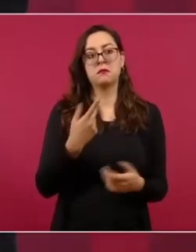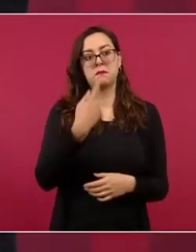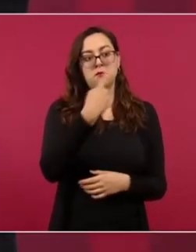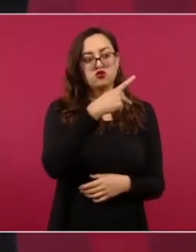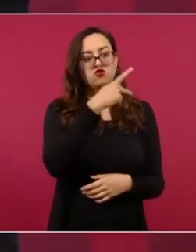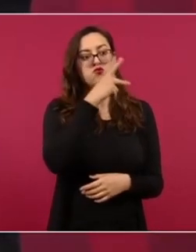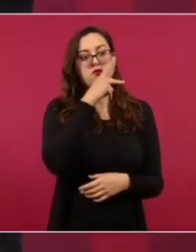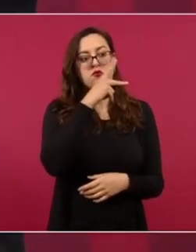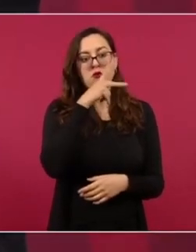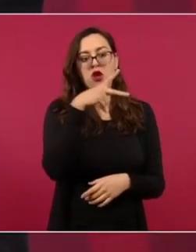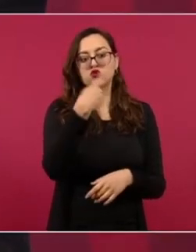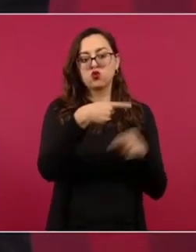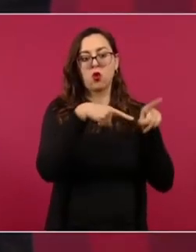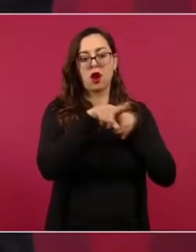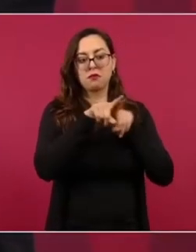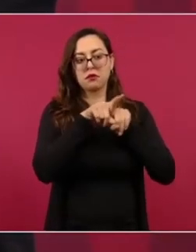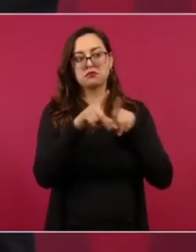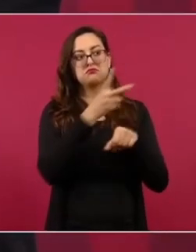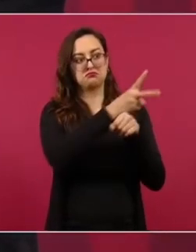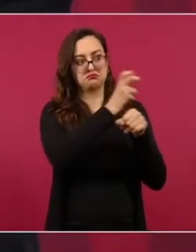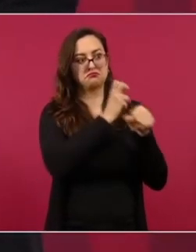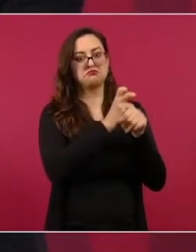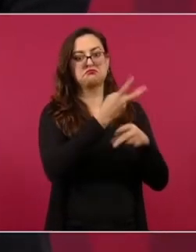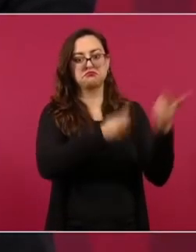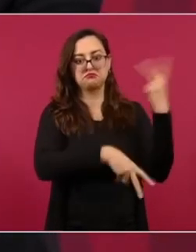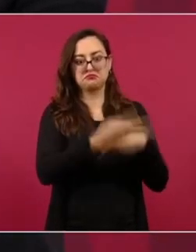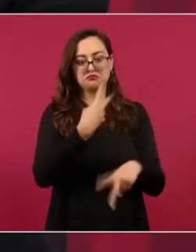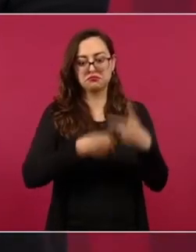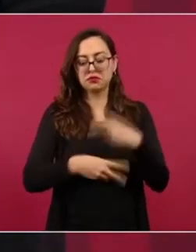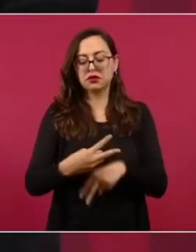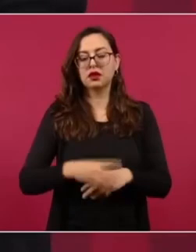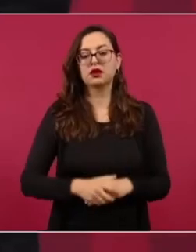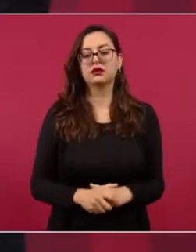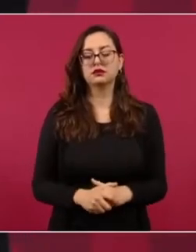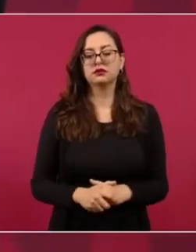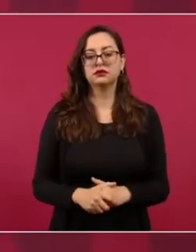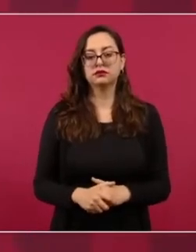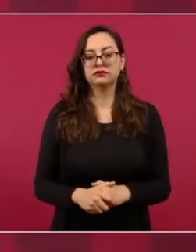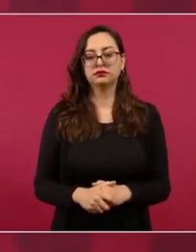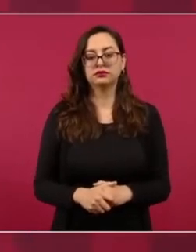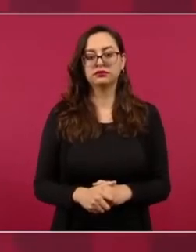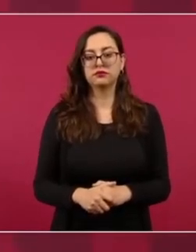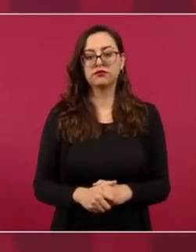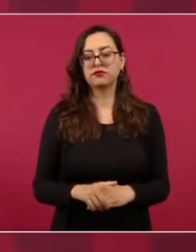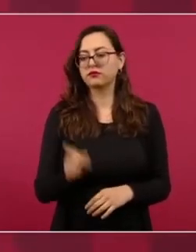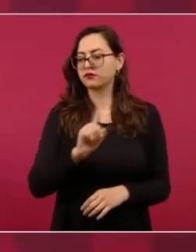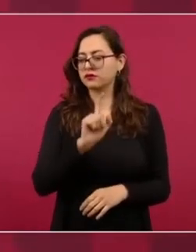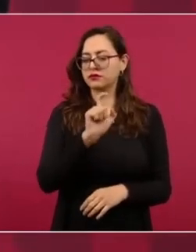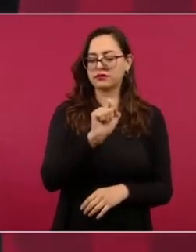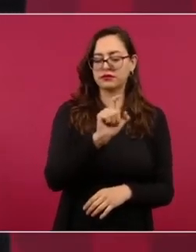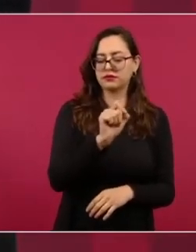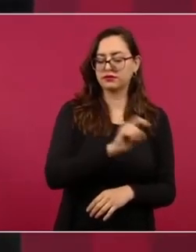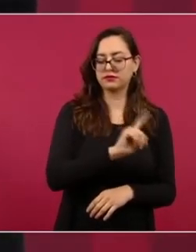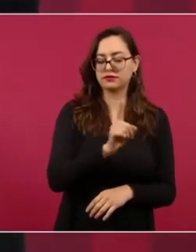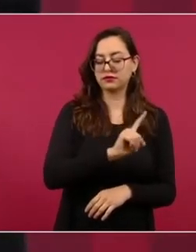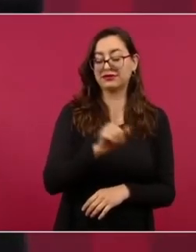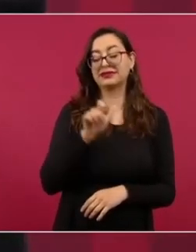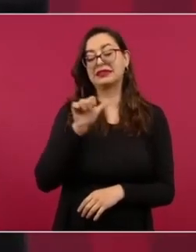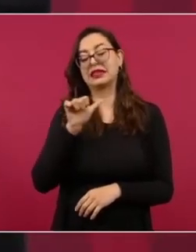a sus hermanos, no, el 15 y el 16.